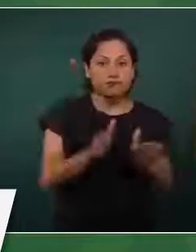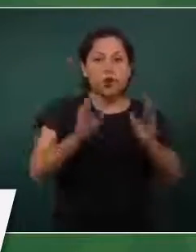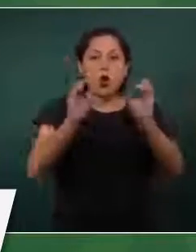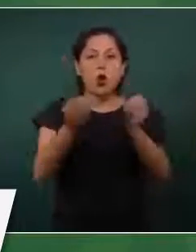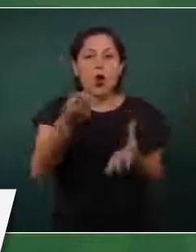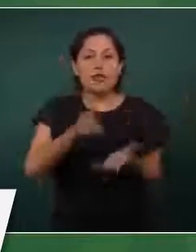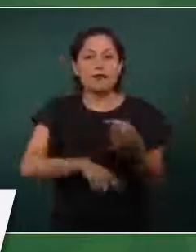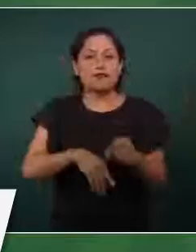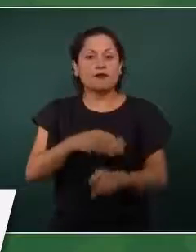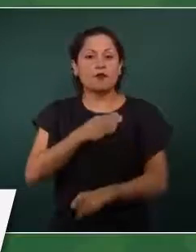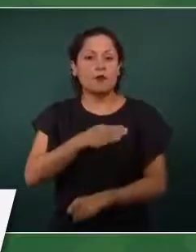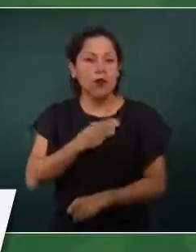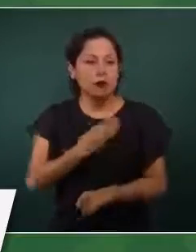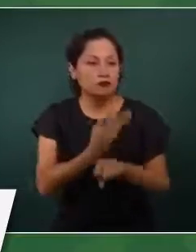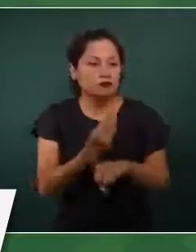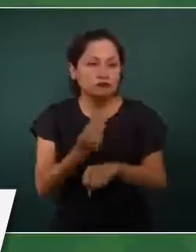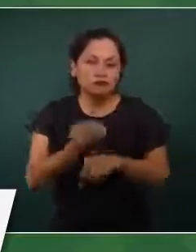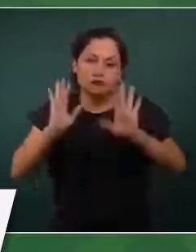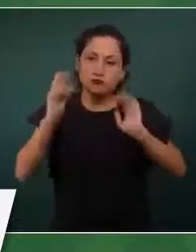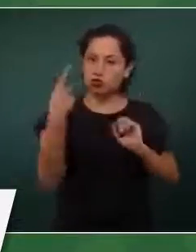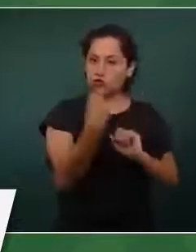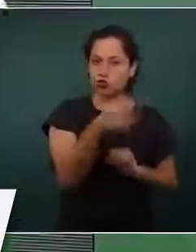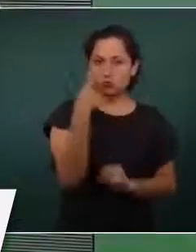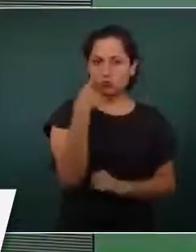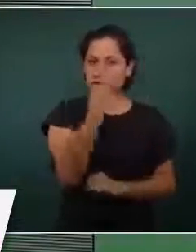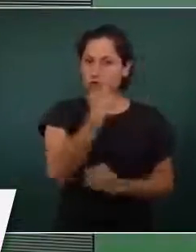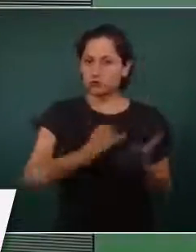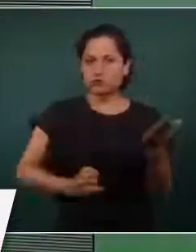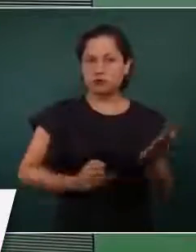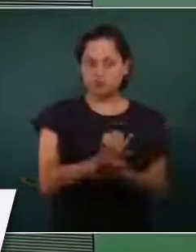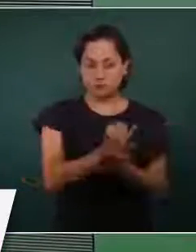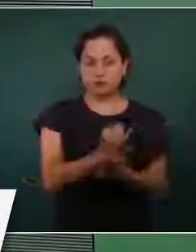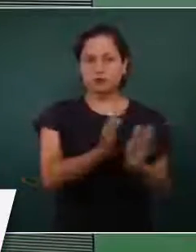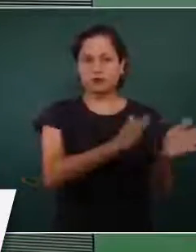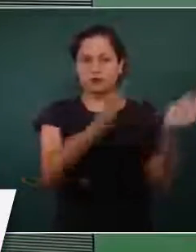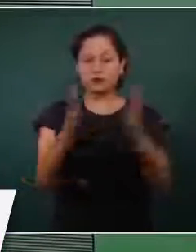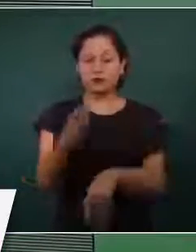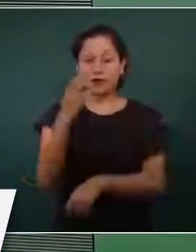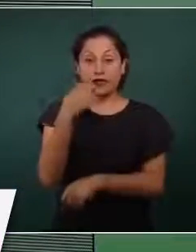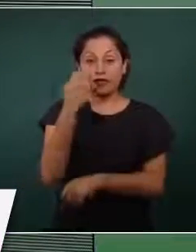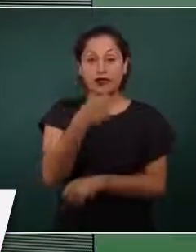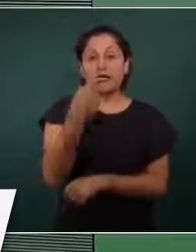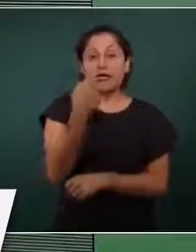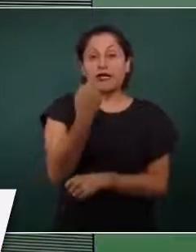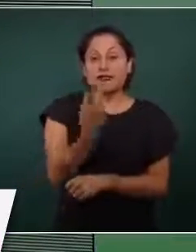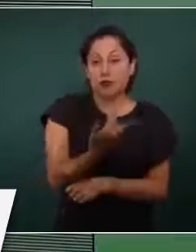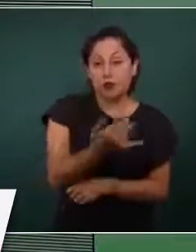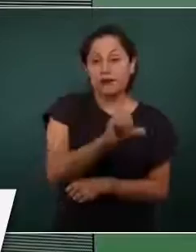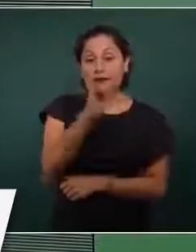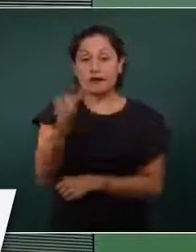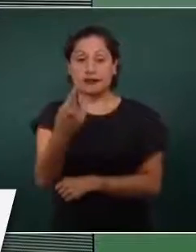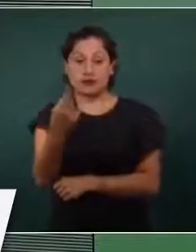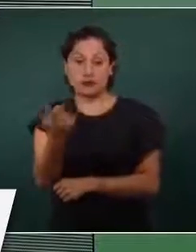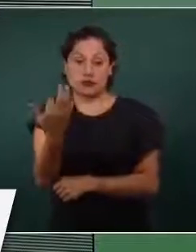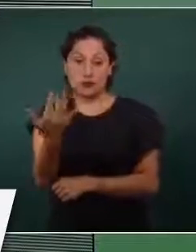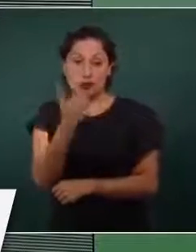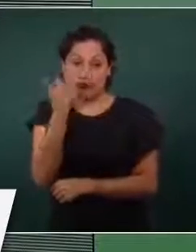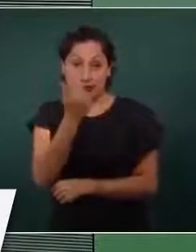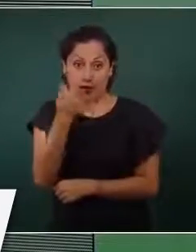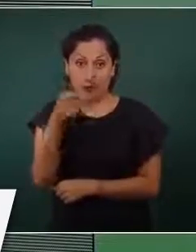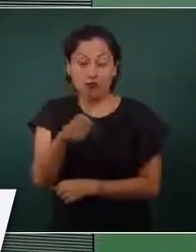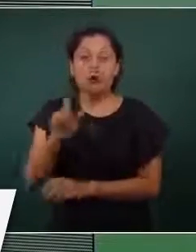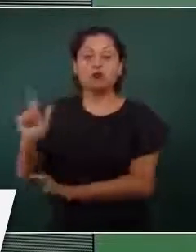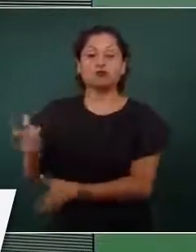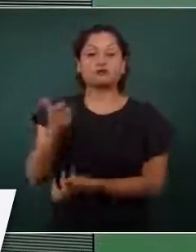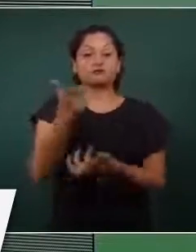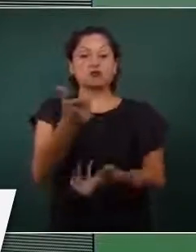que ellos decidan. Si la escuela tiene de 50 a 150 alumnos, 200 mil